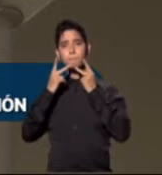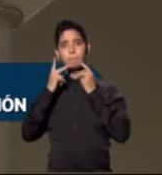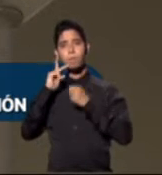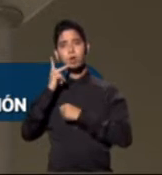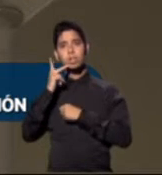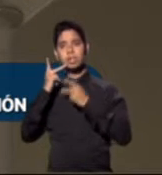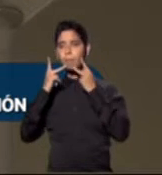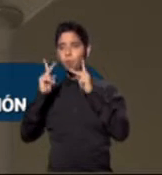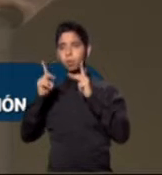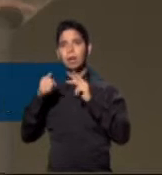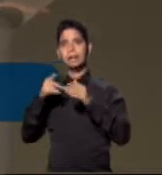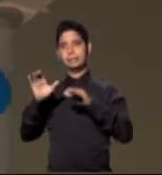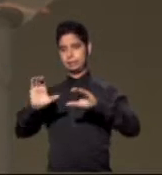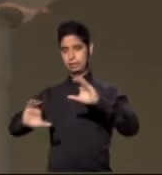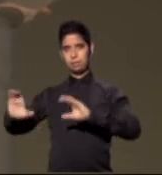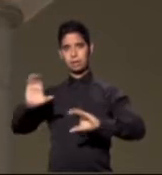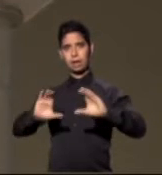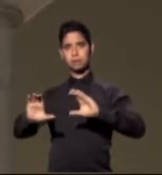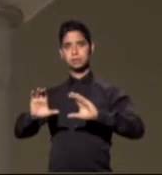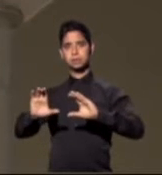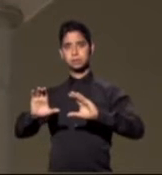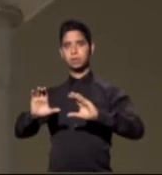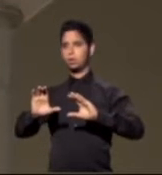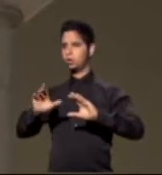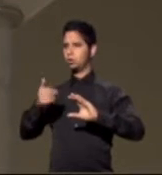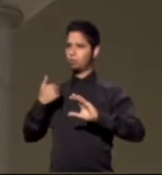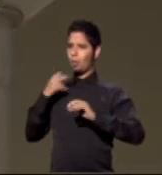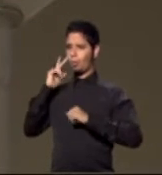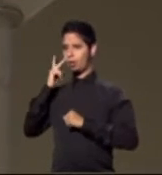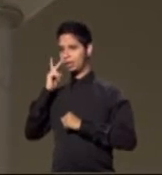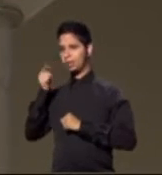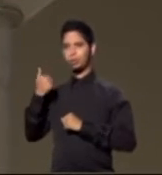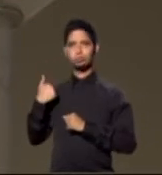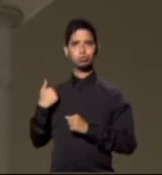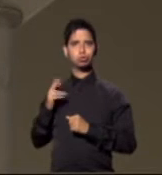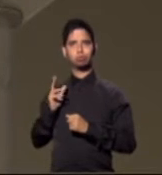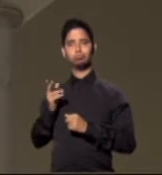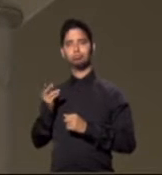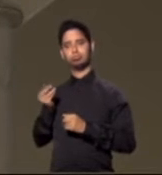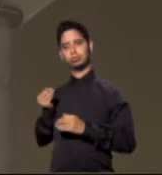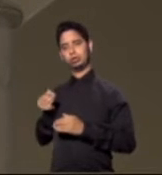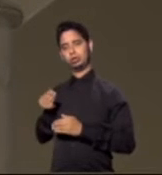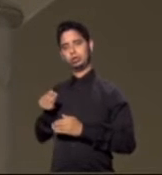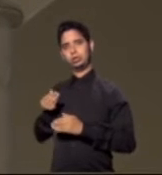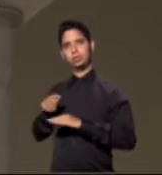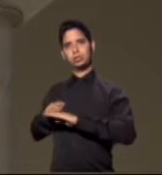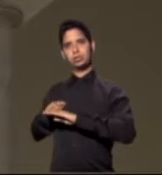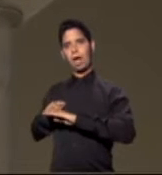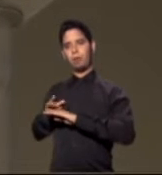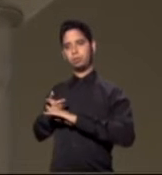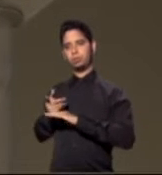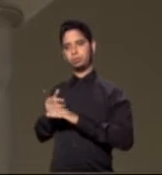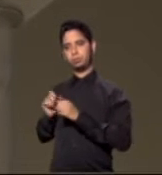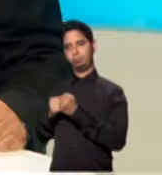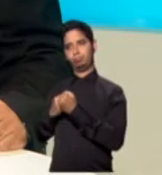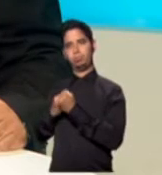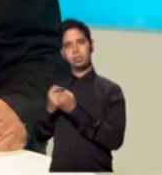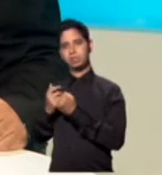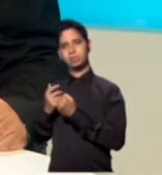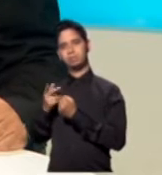los que dominen el tema, los que toman decisiones en ese tema, no políticos motivados por motivaciones políticas y perdonen la redundancia.